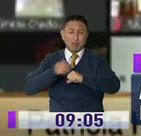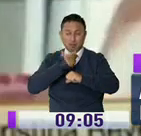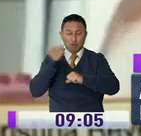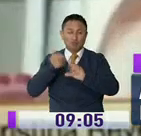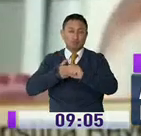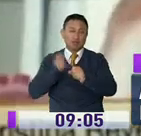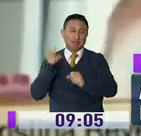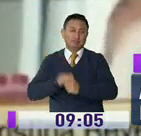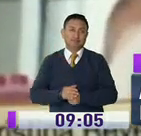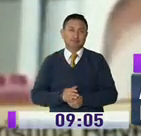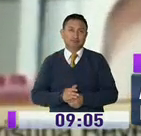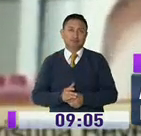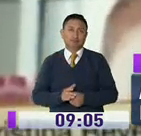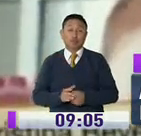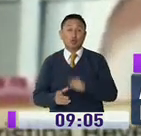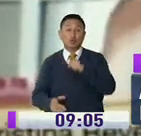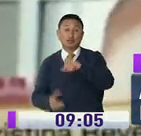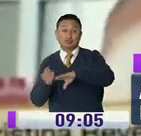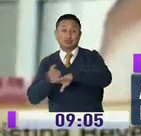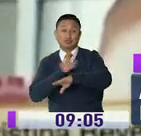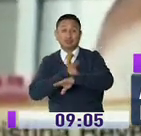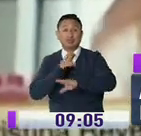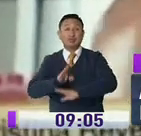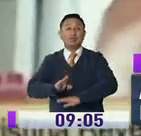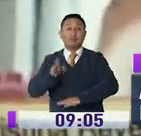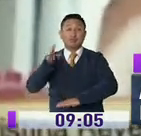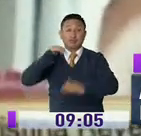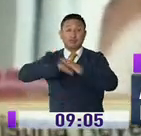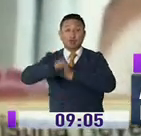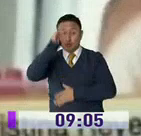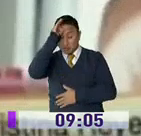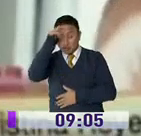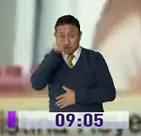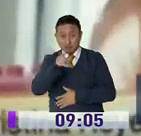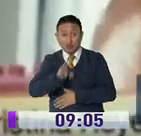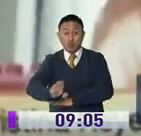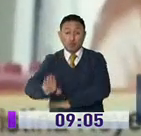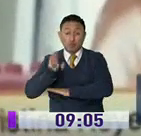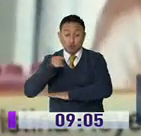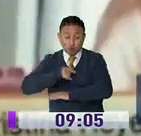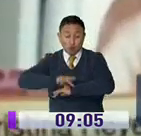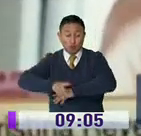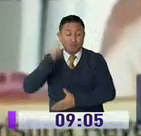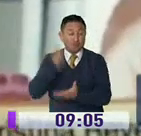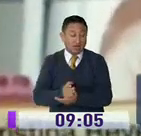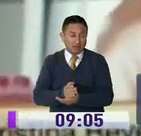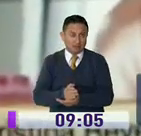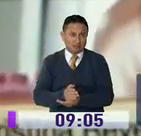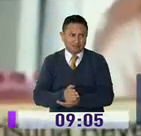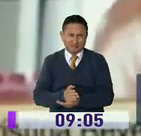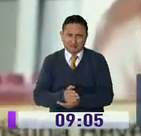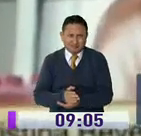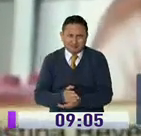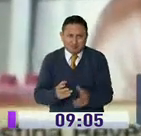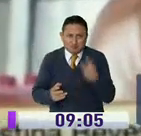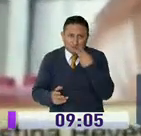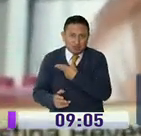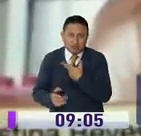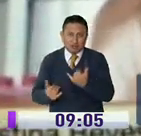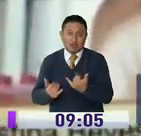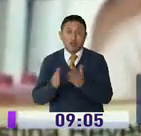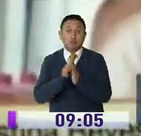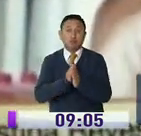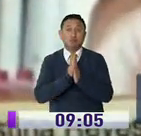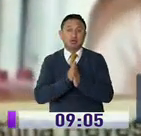costado. El prometió extirpar la corrupción de los hospitales y del IES. Eso no ha pasado. El IES es un botín político. Yo les